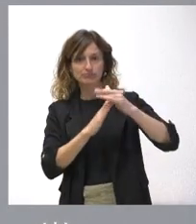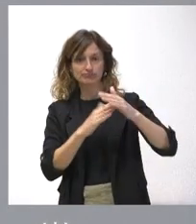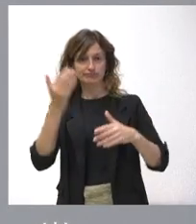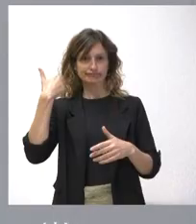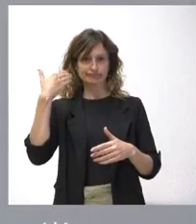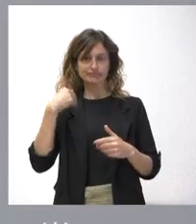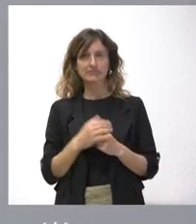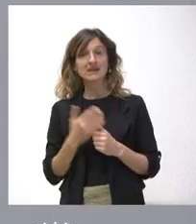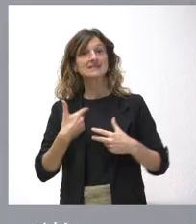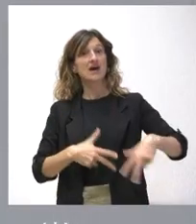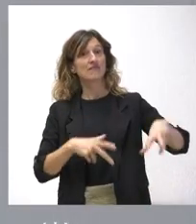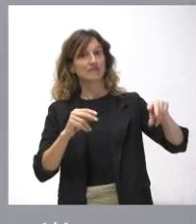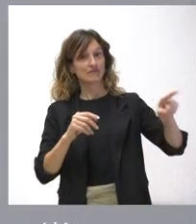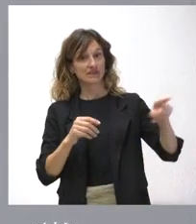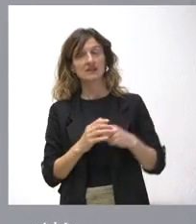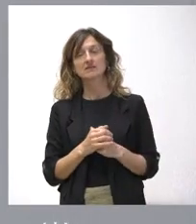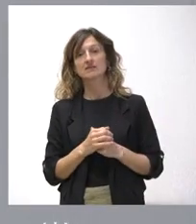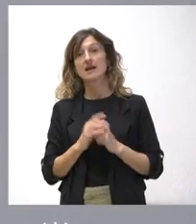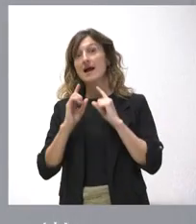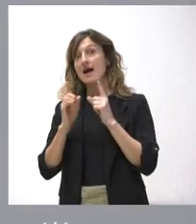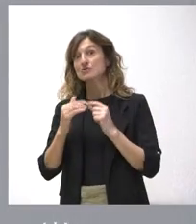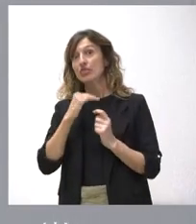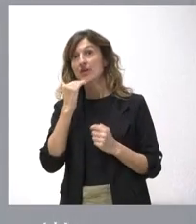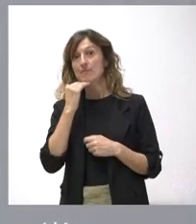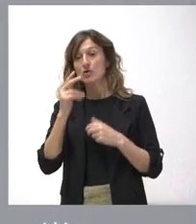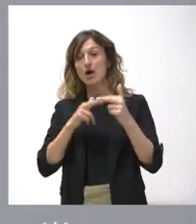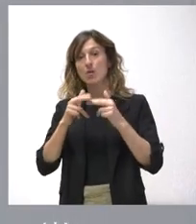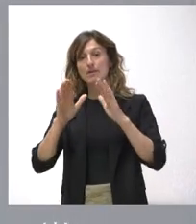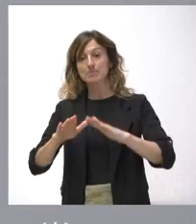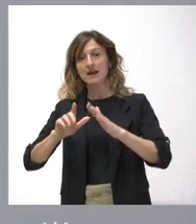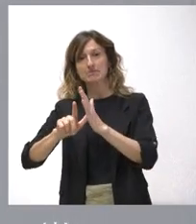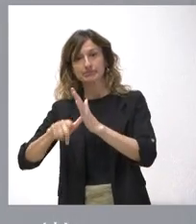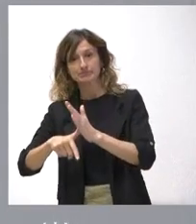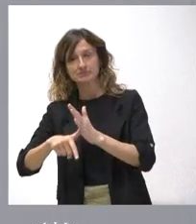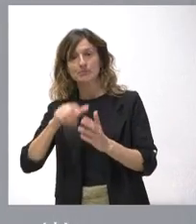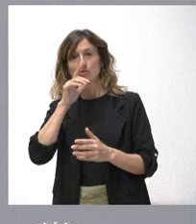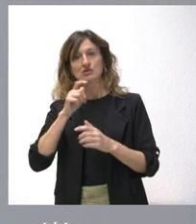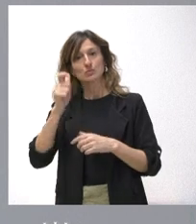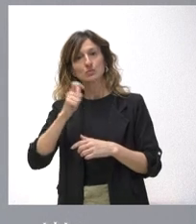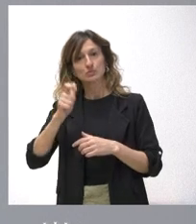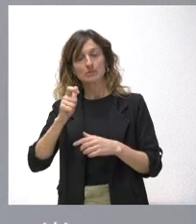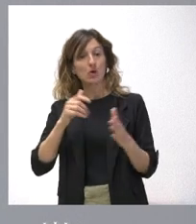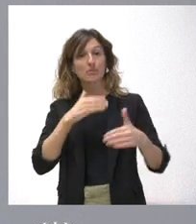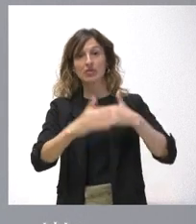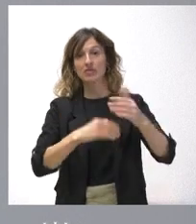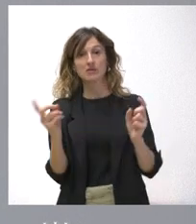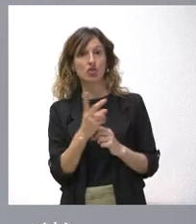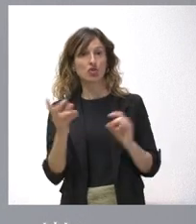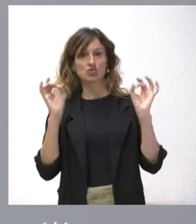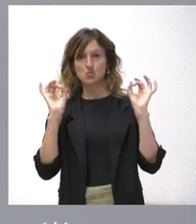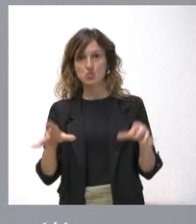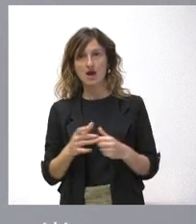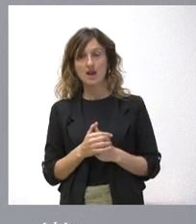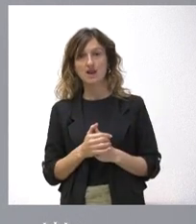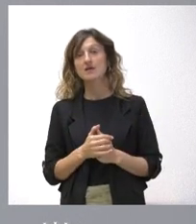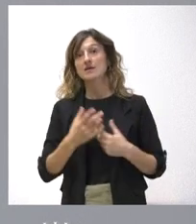está concluido. Y, en el caso de Zamora, se paró la obra más tarde y tardaba por tanto incluir algo más. Pero el procedimiento es el mismo cuando